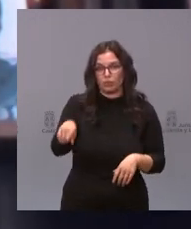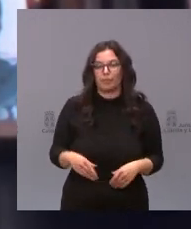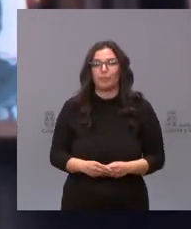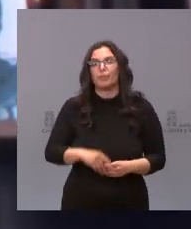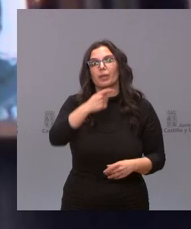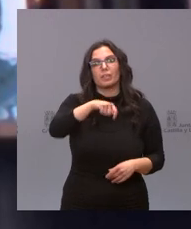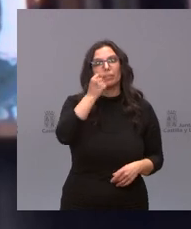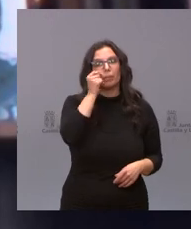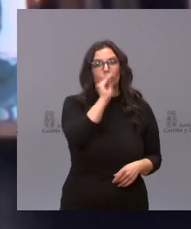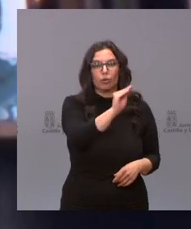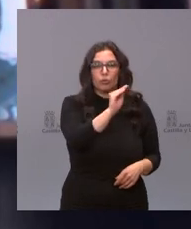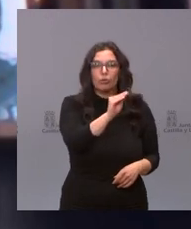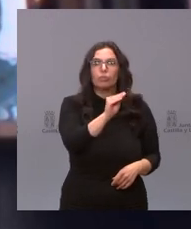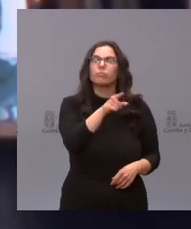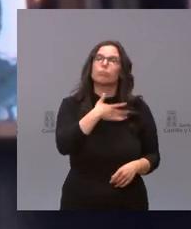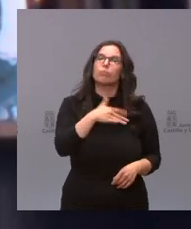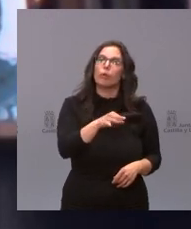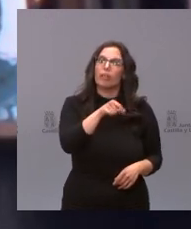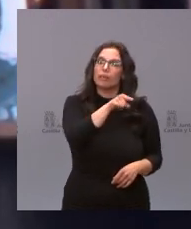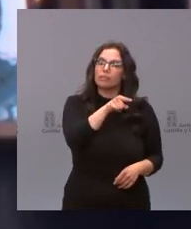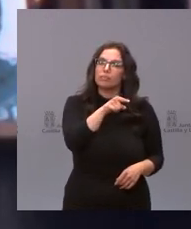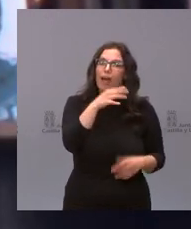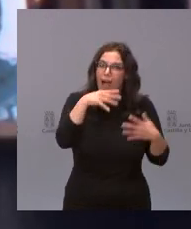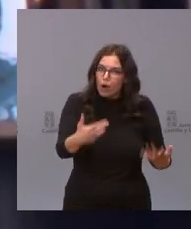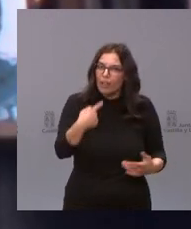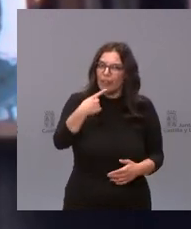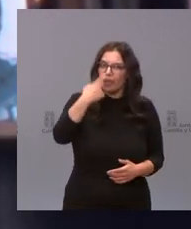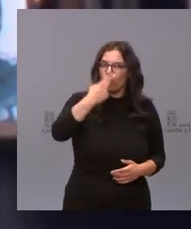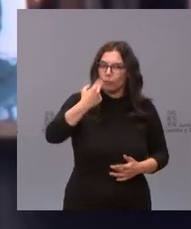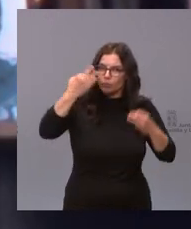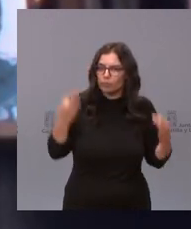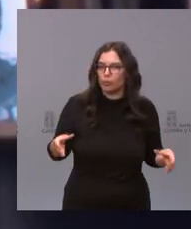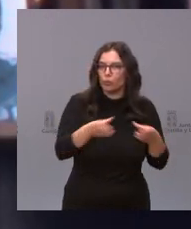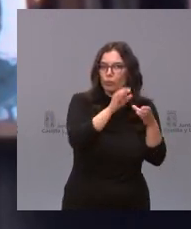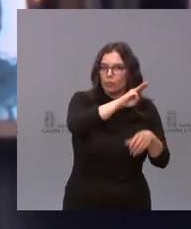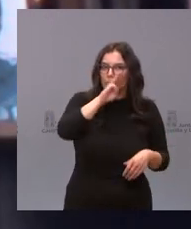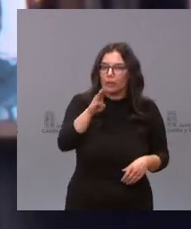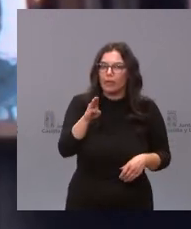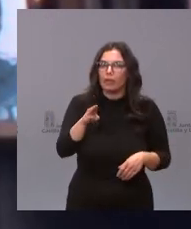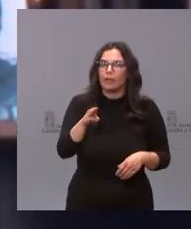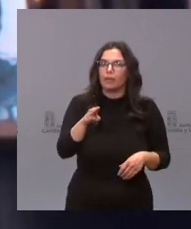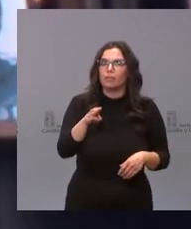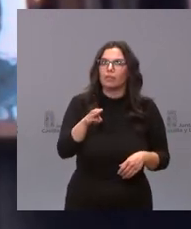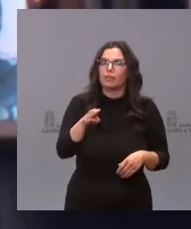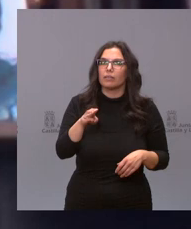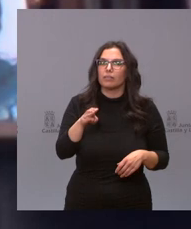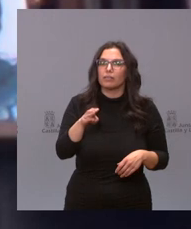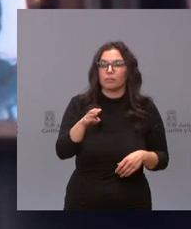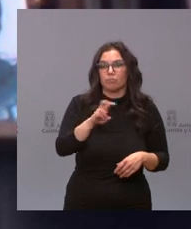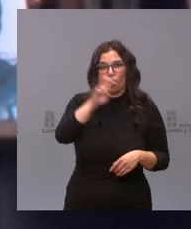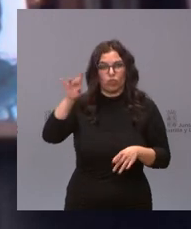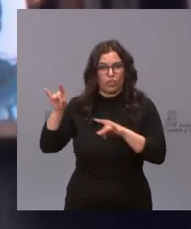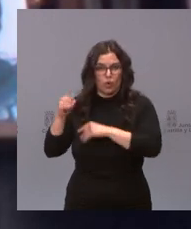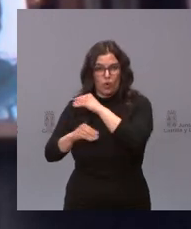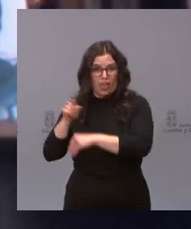le preguntaría si puede comprometerse en este momento a que el PP de Castilla y León no hará hueco al contrario que si ha ocurrido en otros